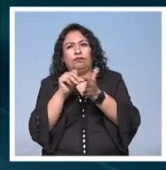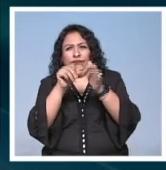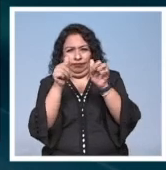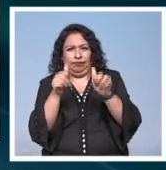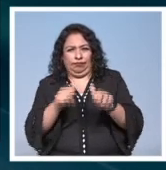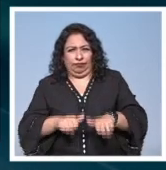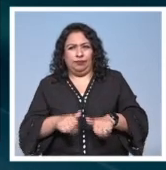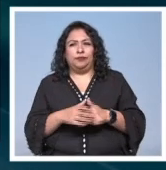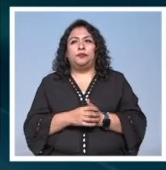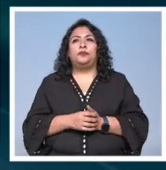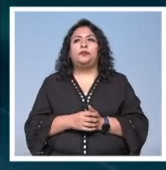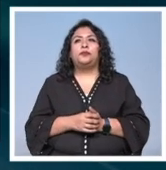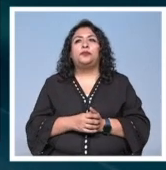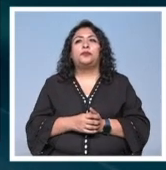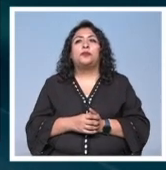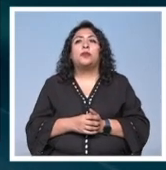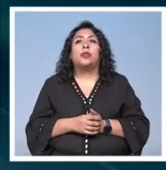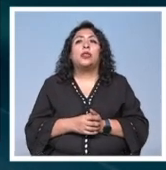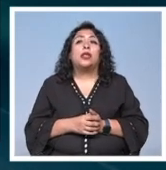artes